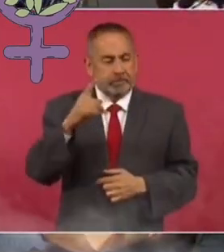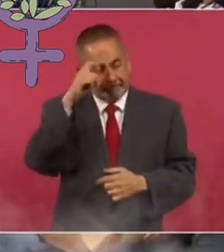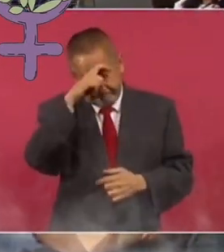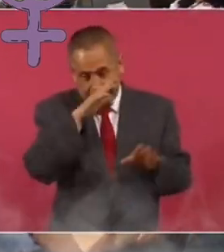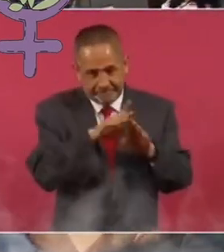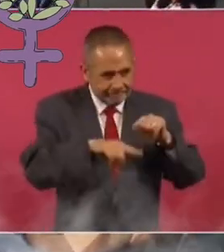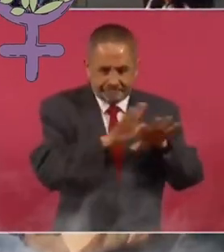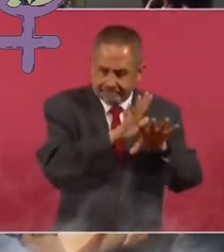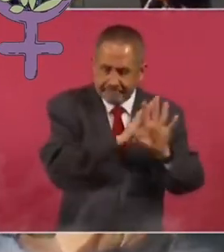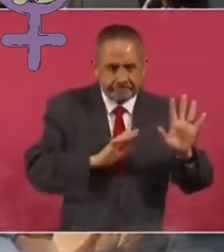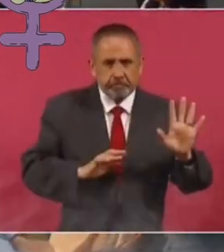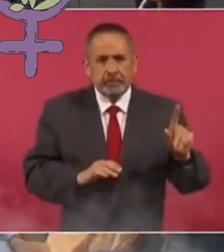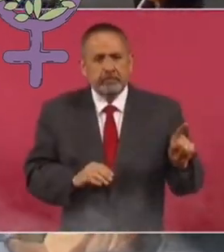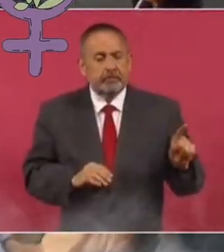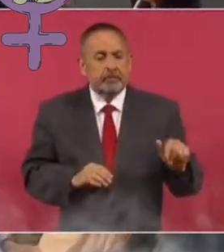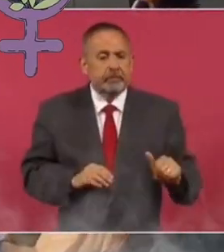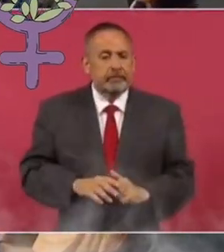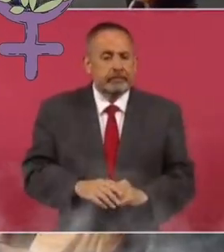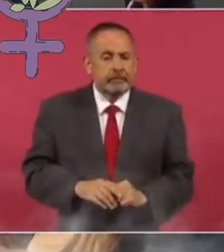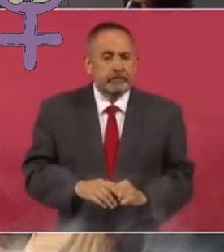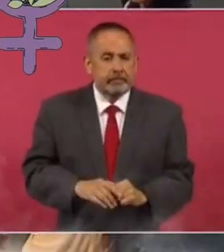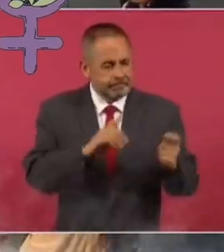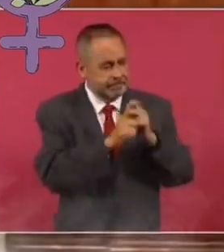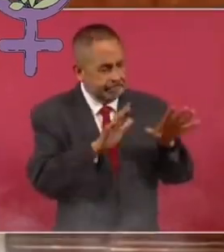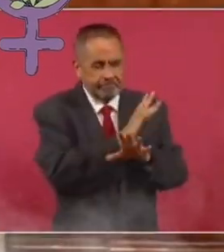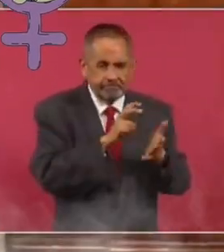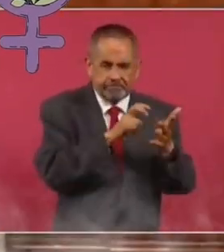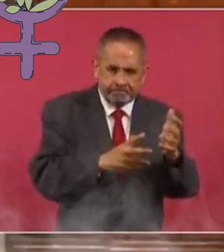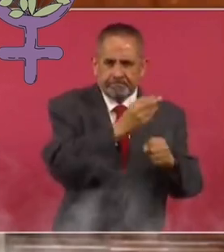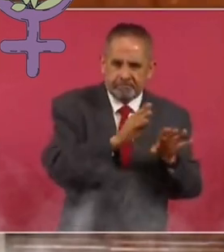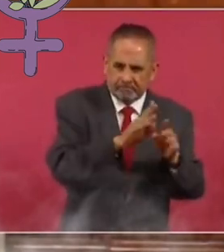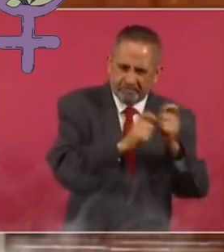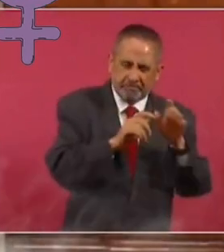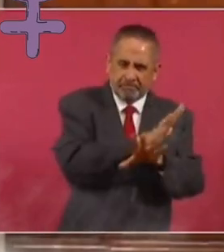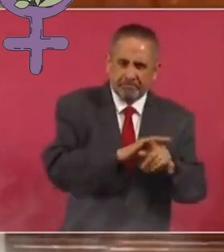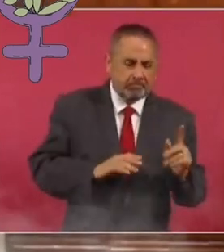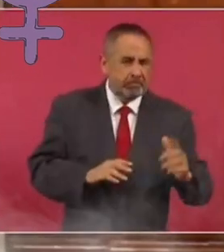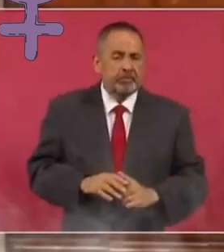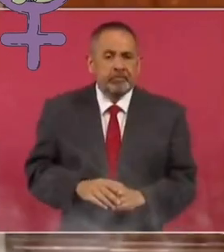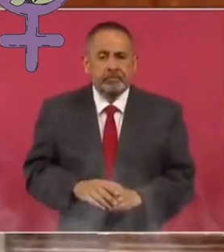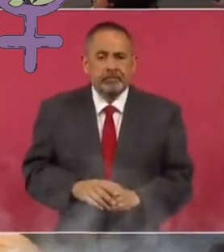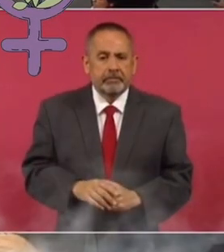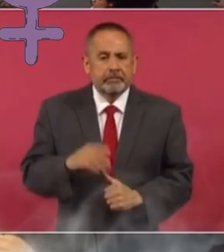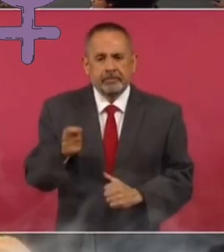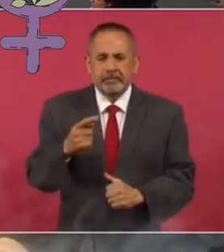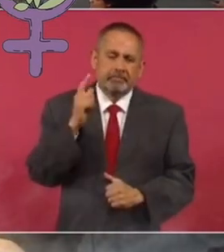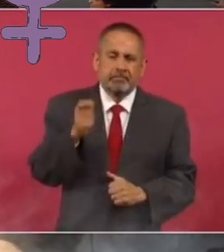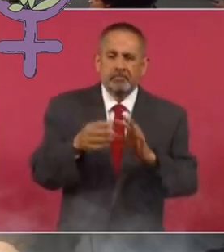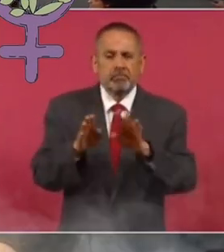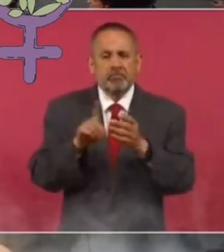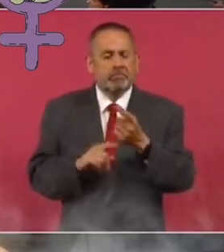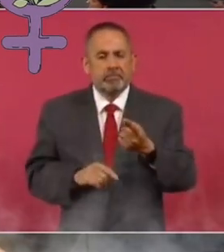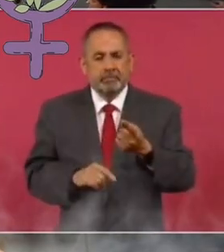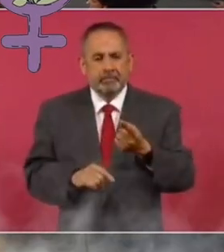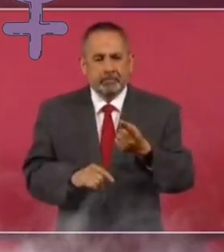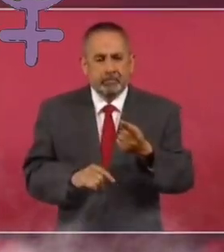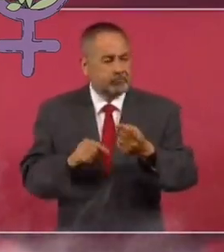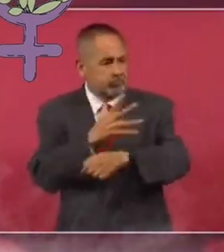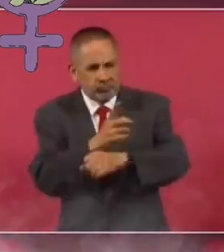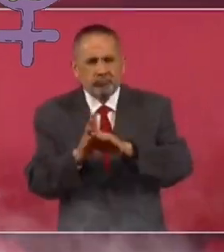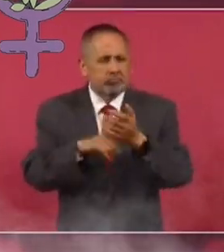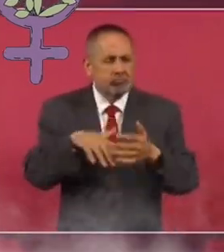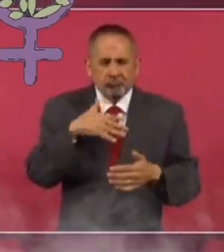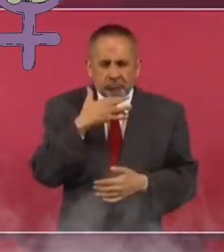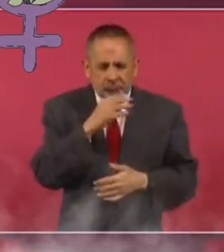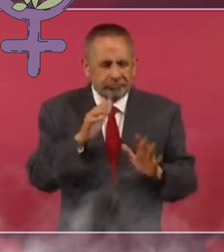difícil que es la reforma. Porque no es nada más tener jueces íntegros, honestos,